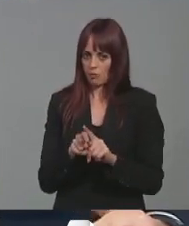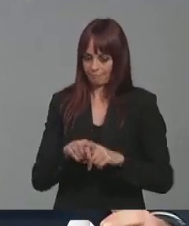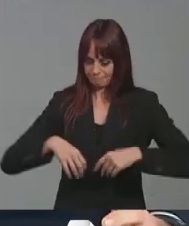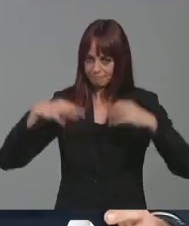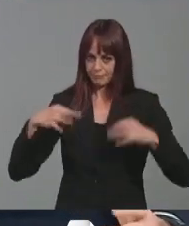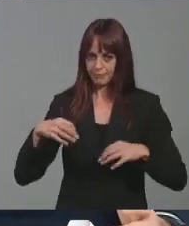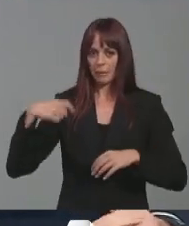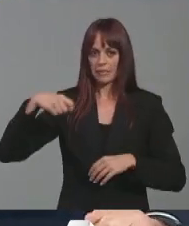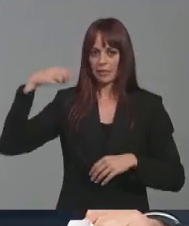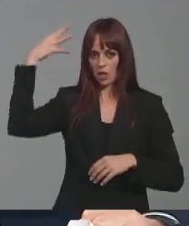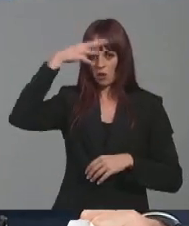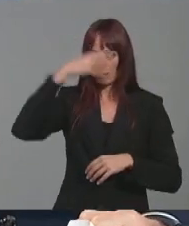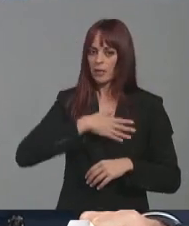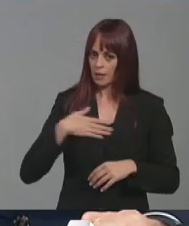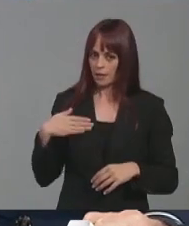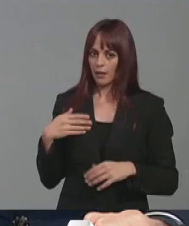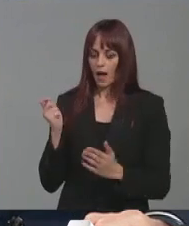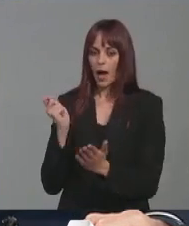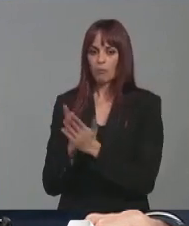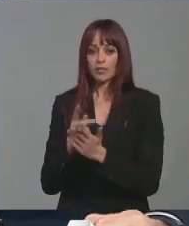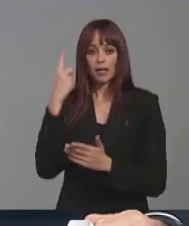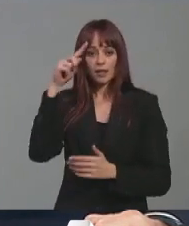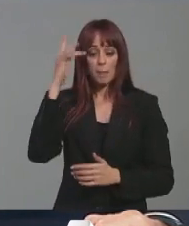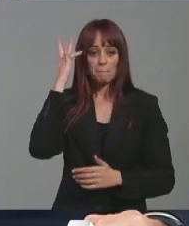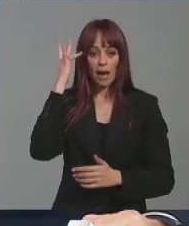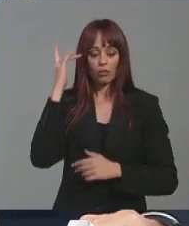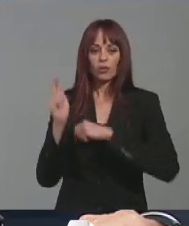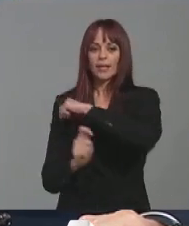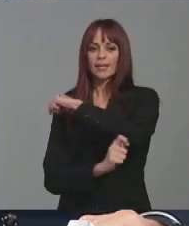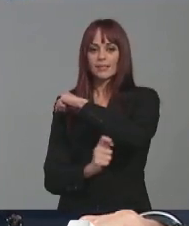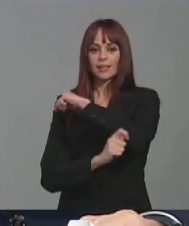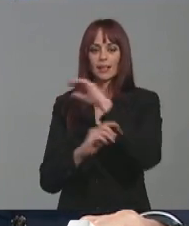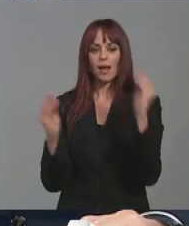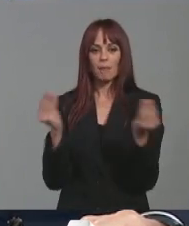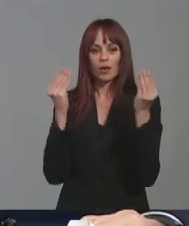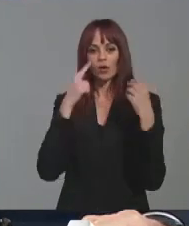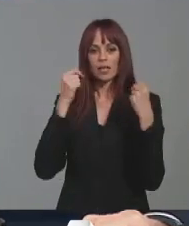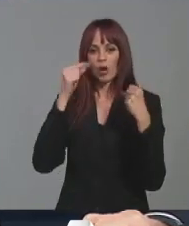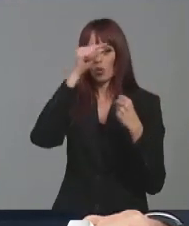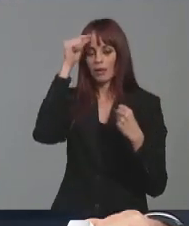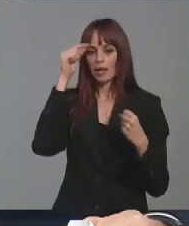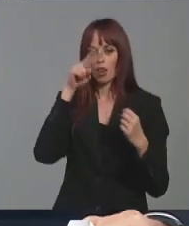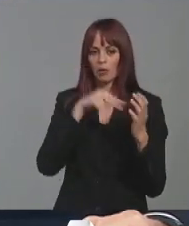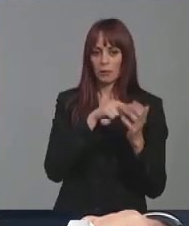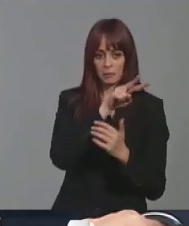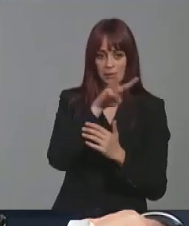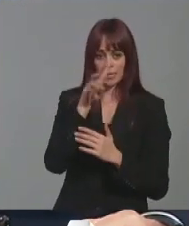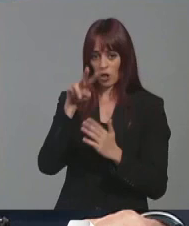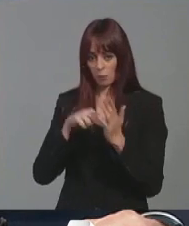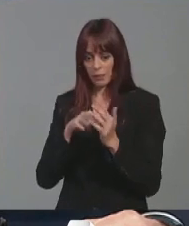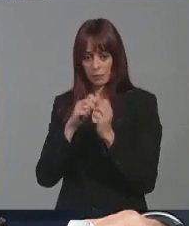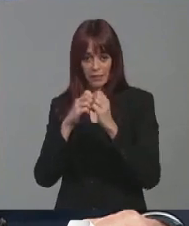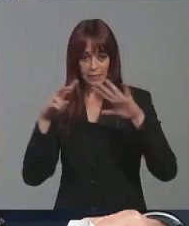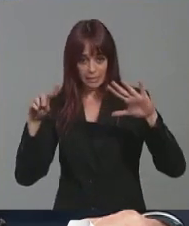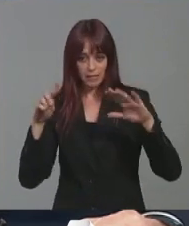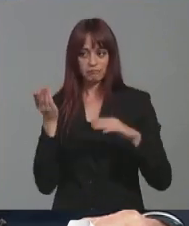regional, Fernando López Mira, como bien sabe, en marzo presentó la estrategia de mejora de salud mental 2023-2026 en la